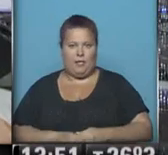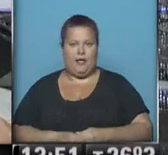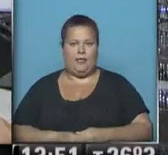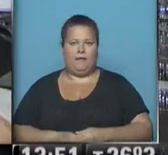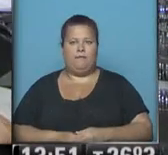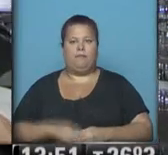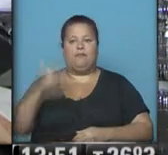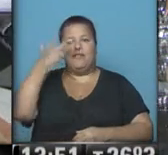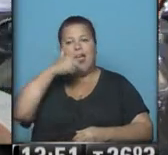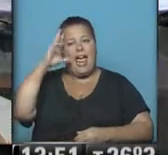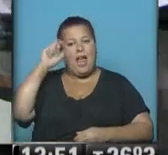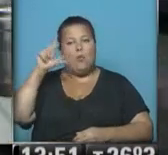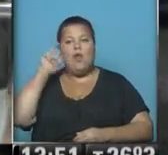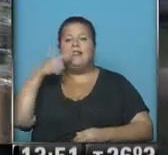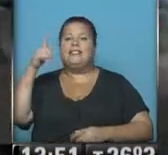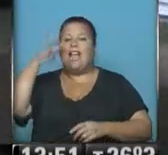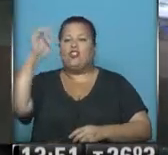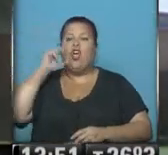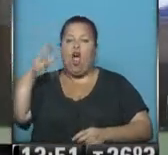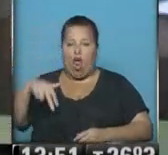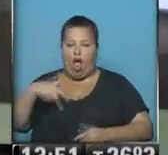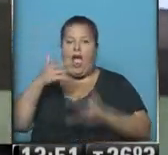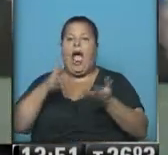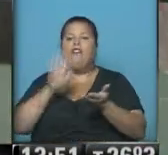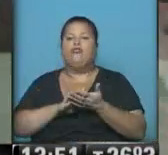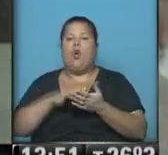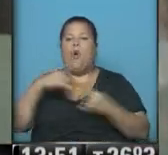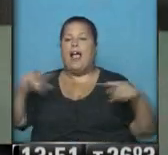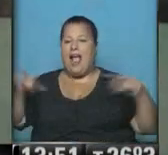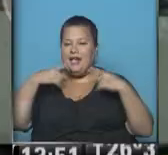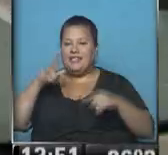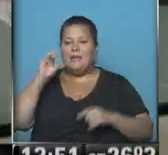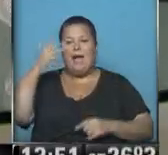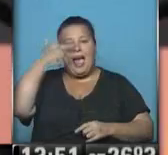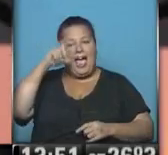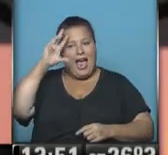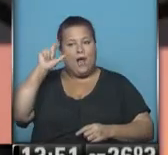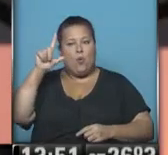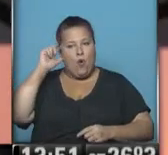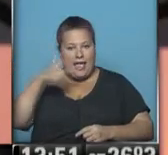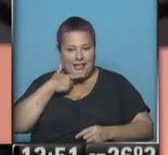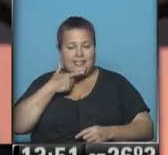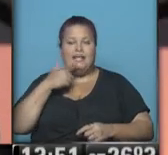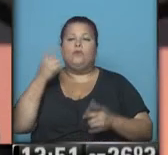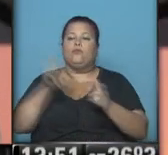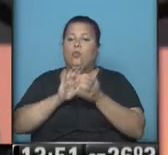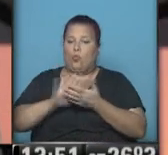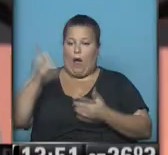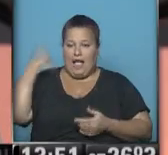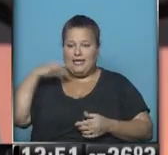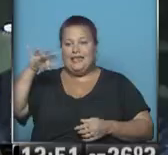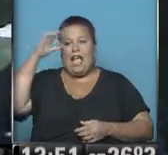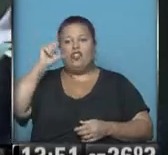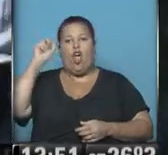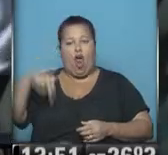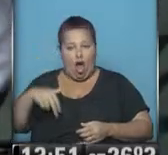Hércules en el Colón. Alejo. Hablamos entonces de una ópera, se llama Hércules en Mato Grosso, una ópera que estrenó anoche en el Teatro